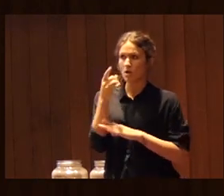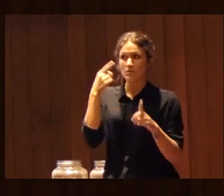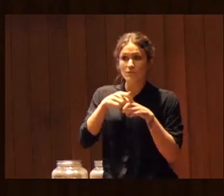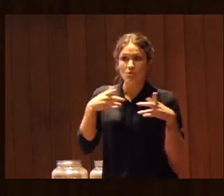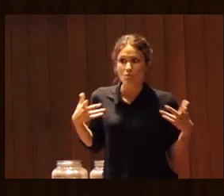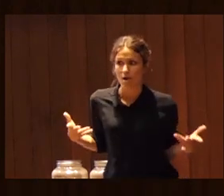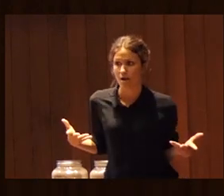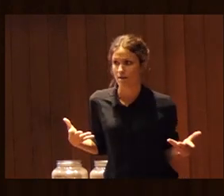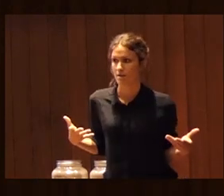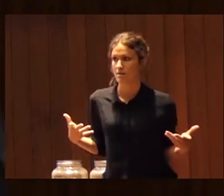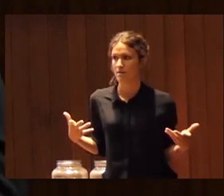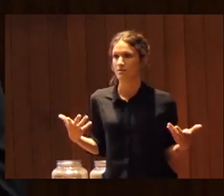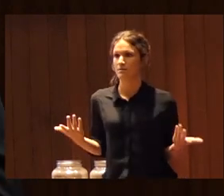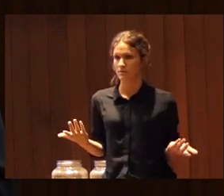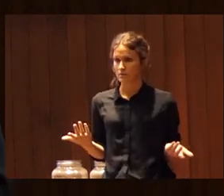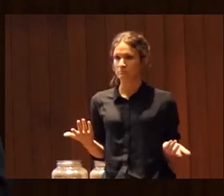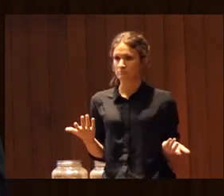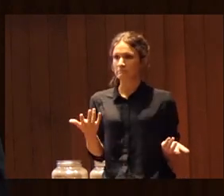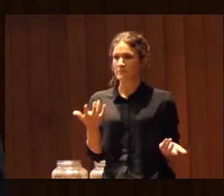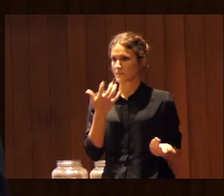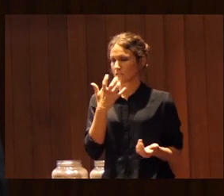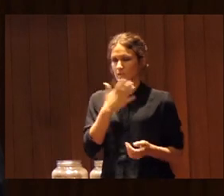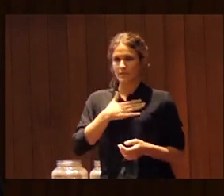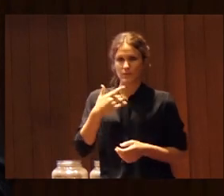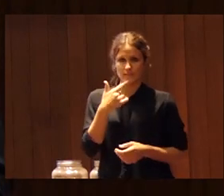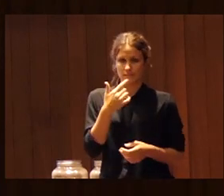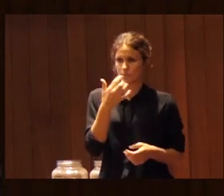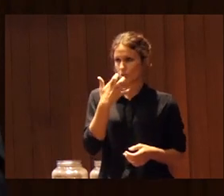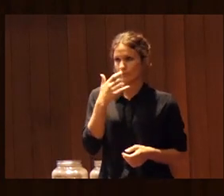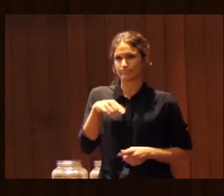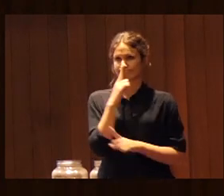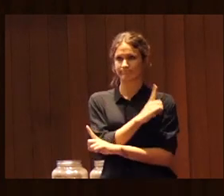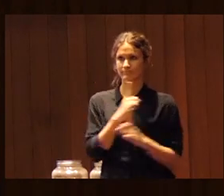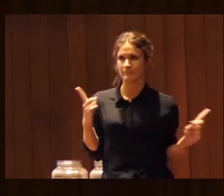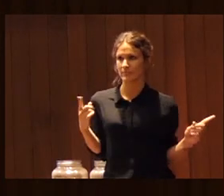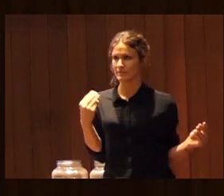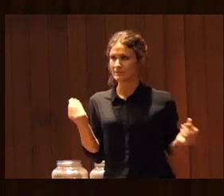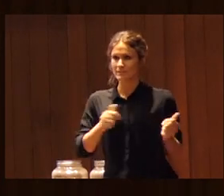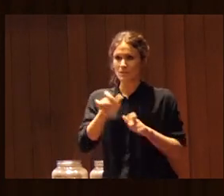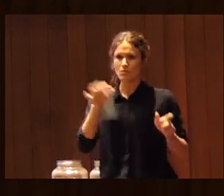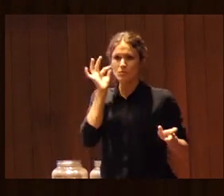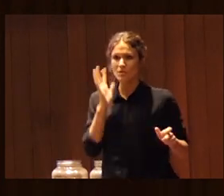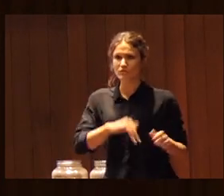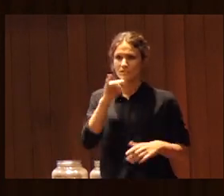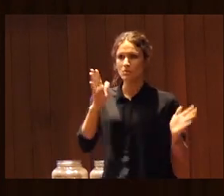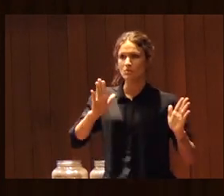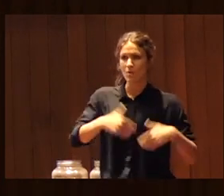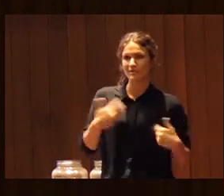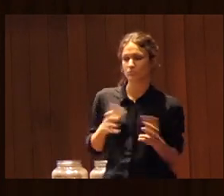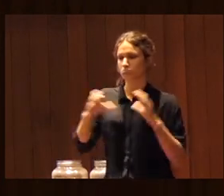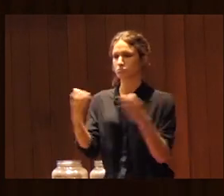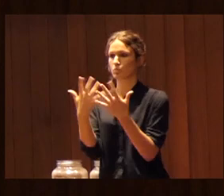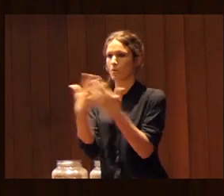entonces porque si es para evitar es decir si yo este año es que no tengo suficientes mujeres hago mixto ¿vale? media